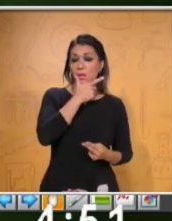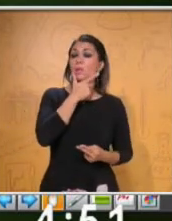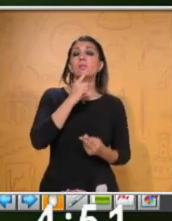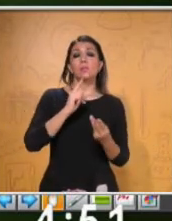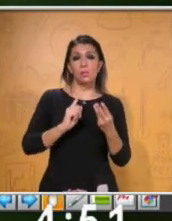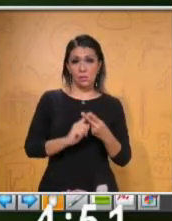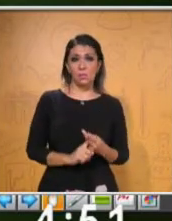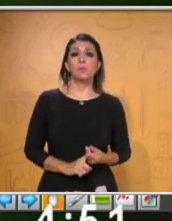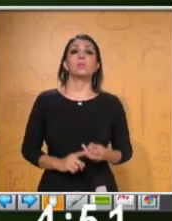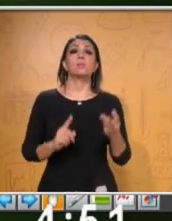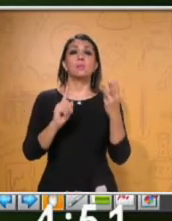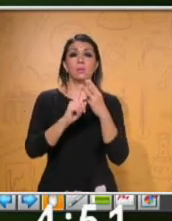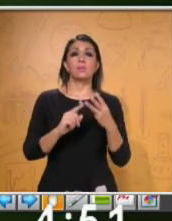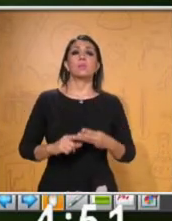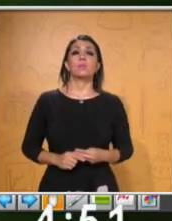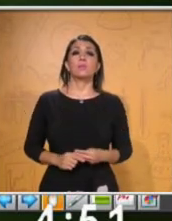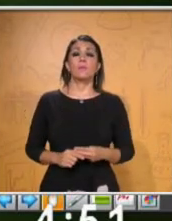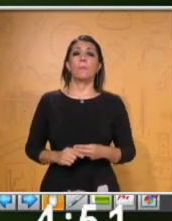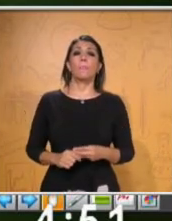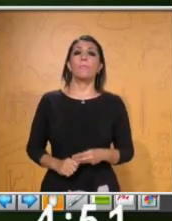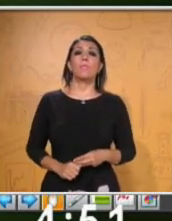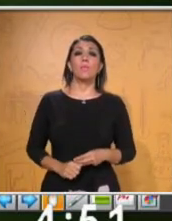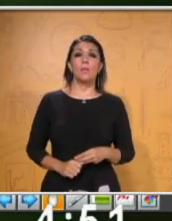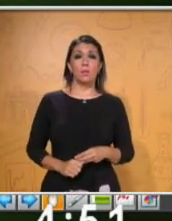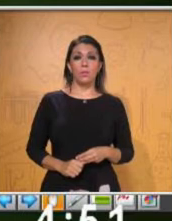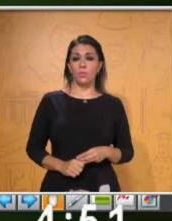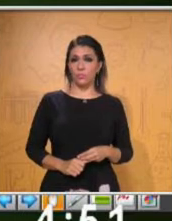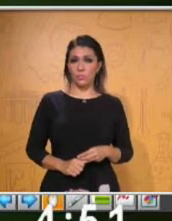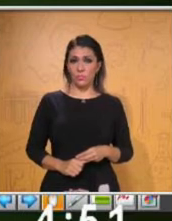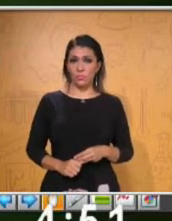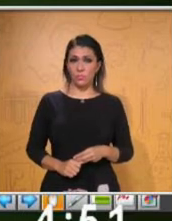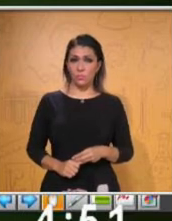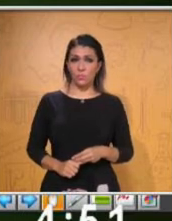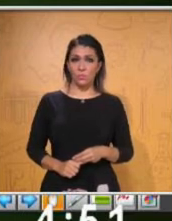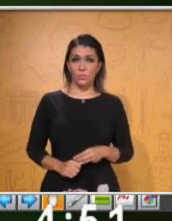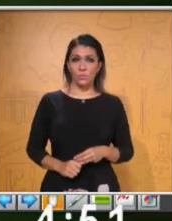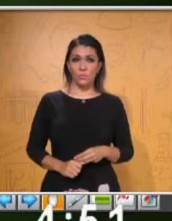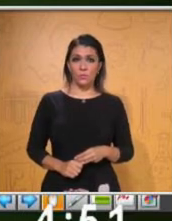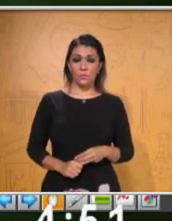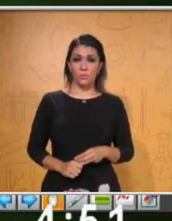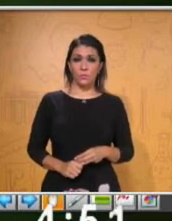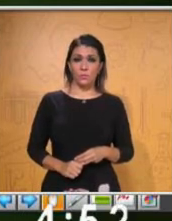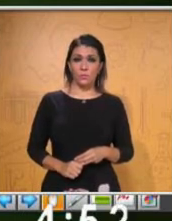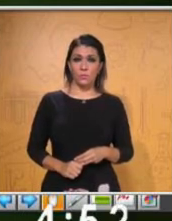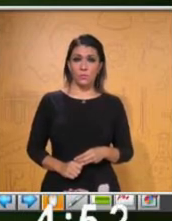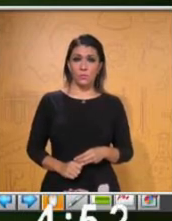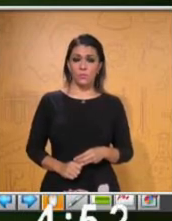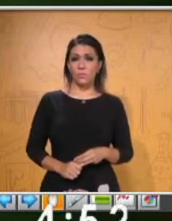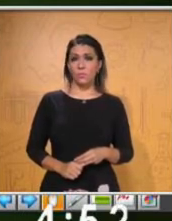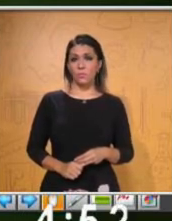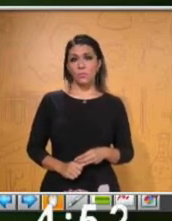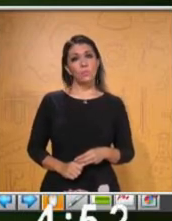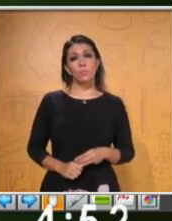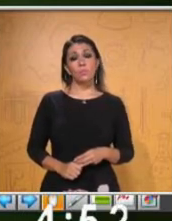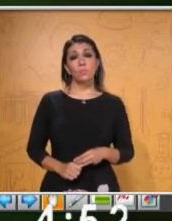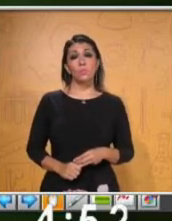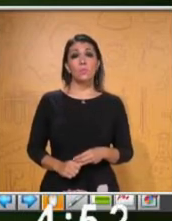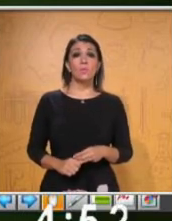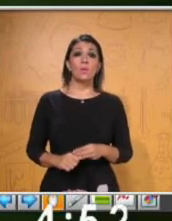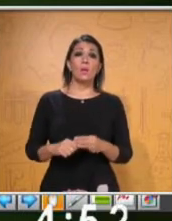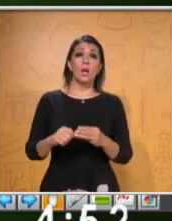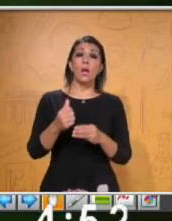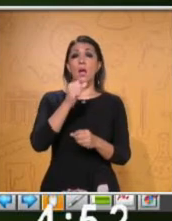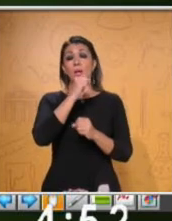Number three, by Britney Spears are not so popular today. De Britney Spears, no son tan